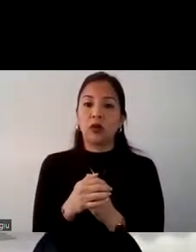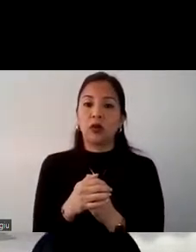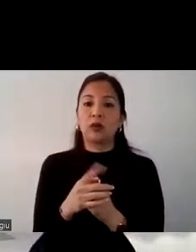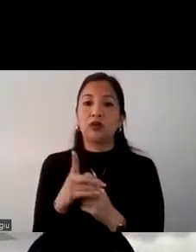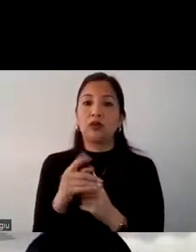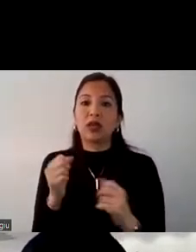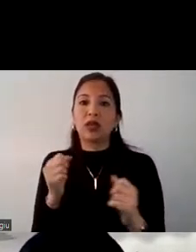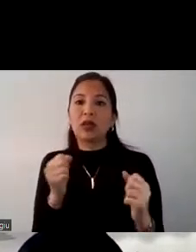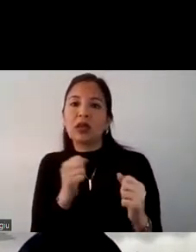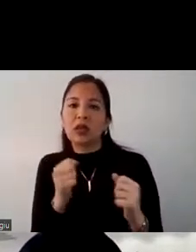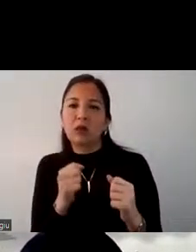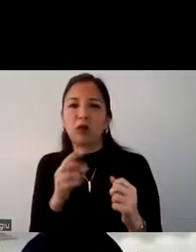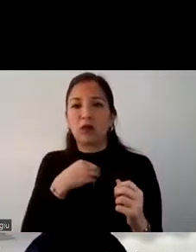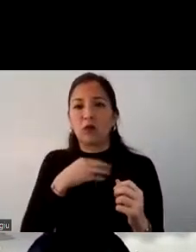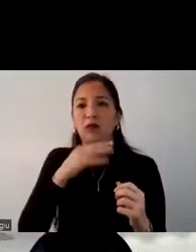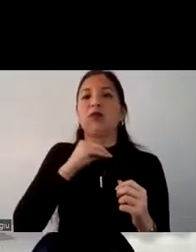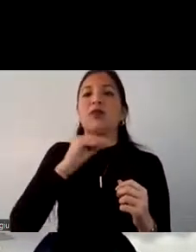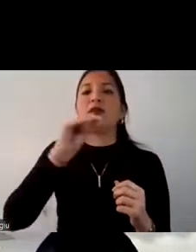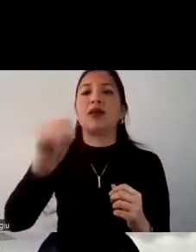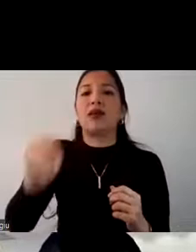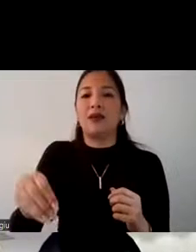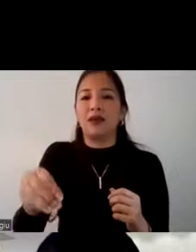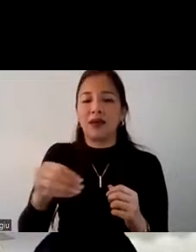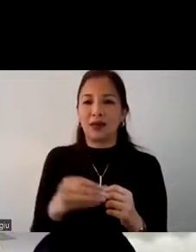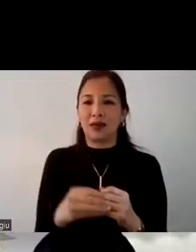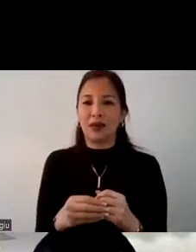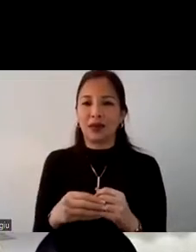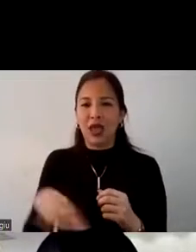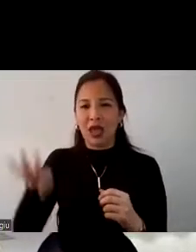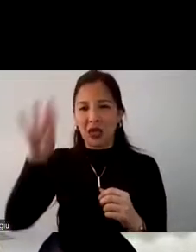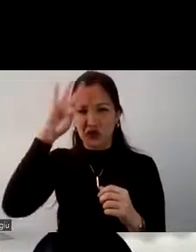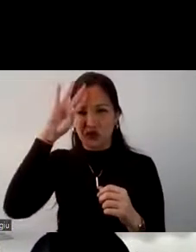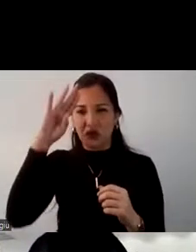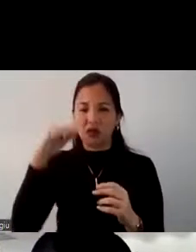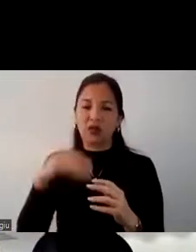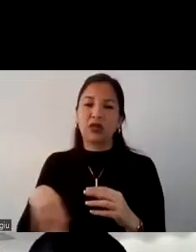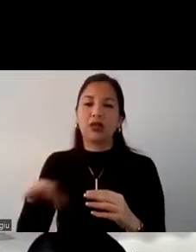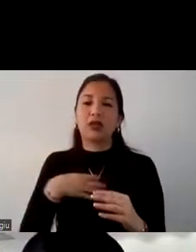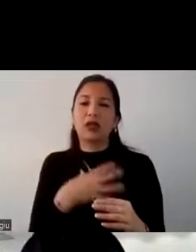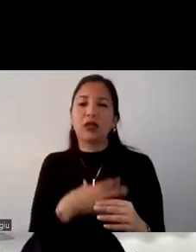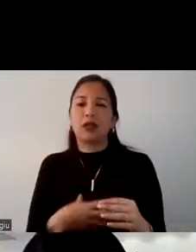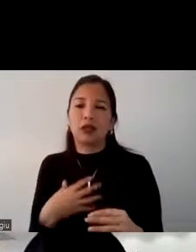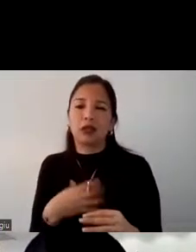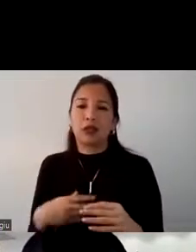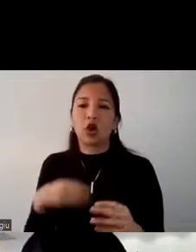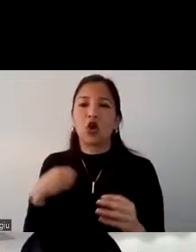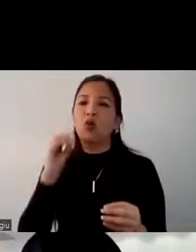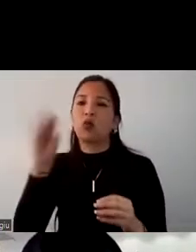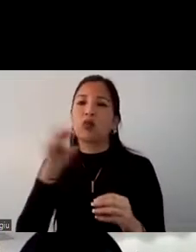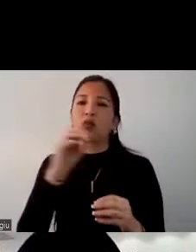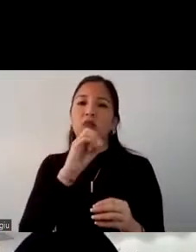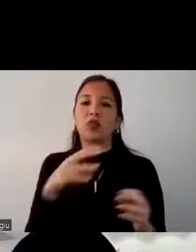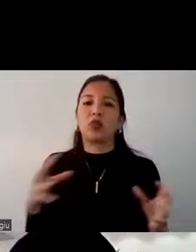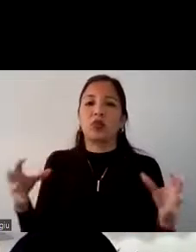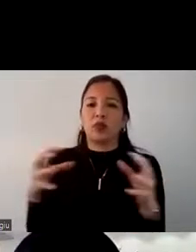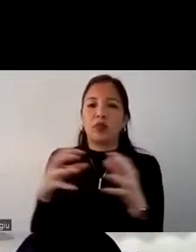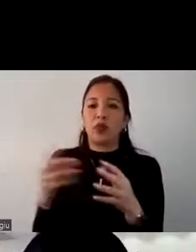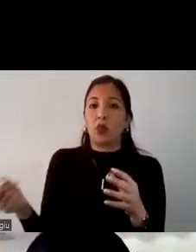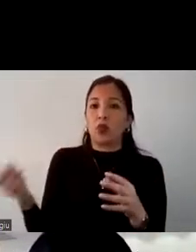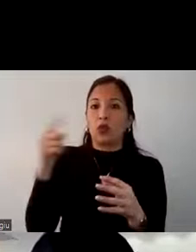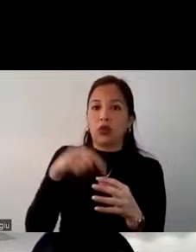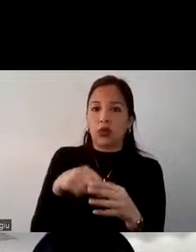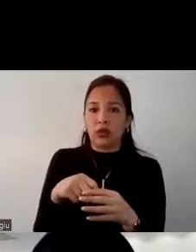quizás llevar ya la enfermedad dentro de uno y poder contagiar a las personas que uno más quiere cuando regrese